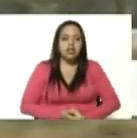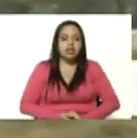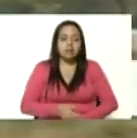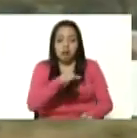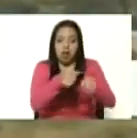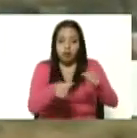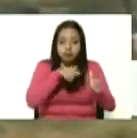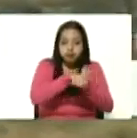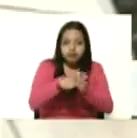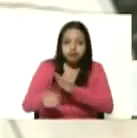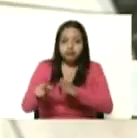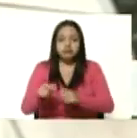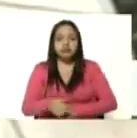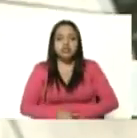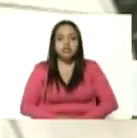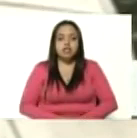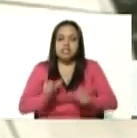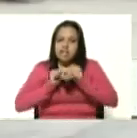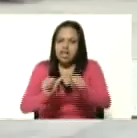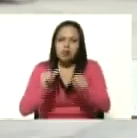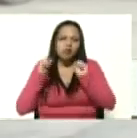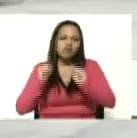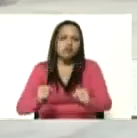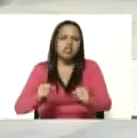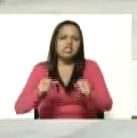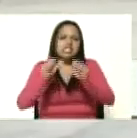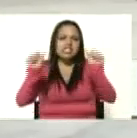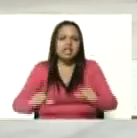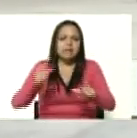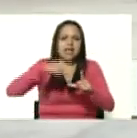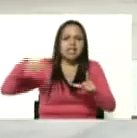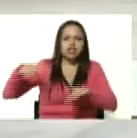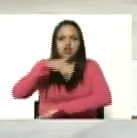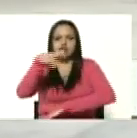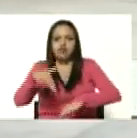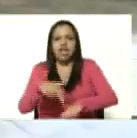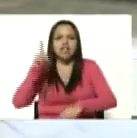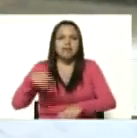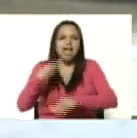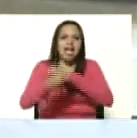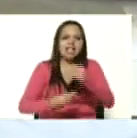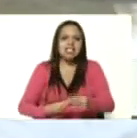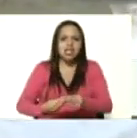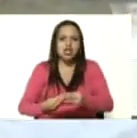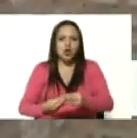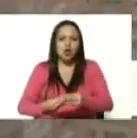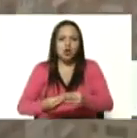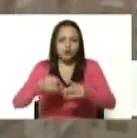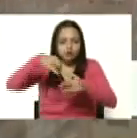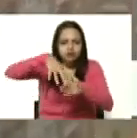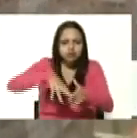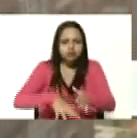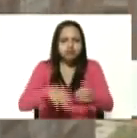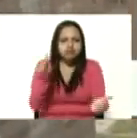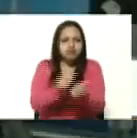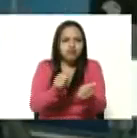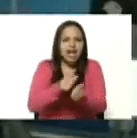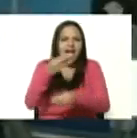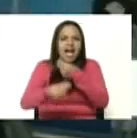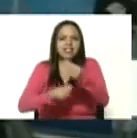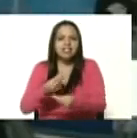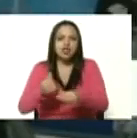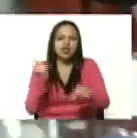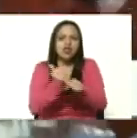seguimos consolidando el sistema eléctrico nacional en la fábrica de cemento de todo el país continuamos fortaleciendo la gran misión vivienda Venezuela